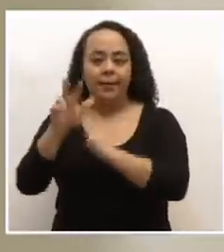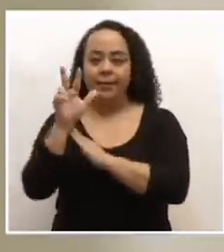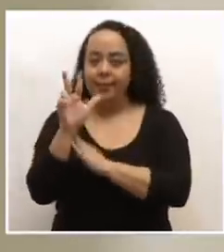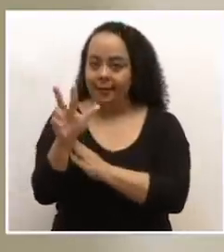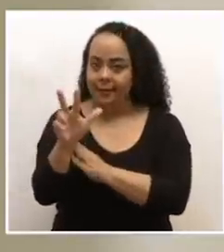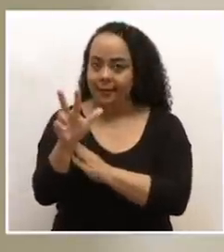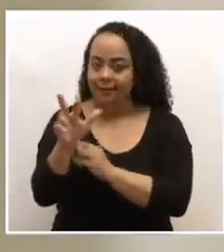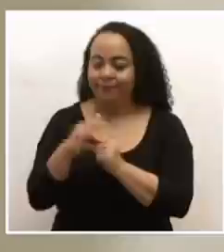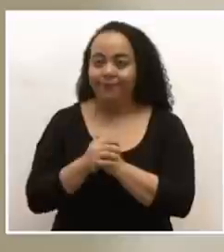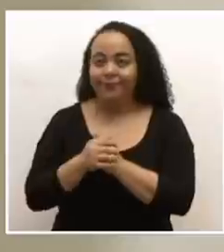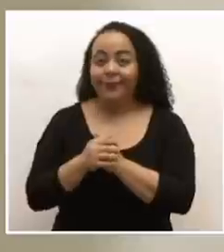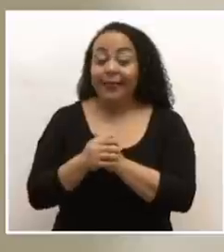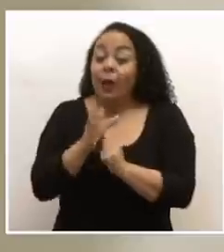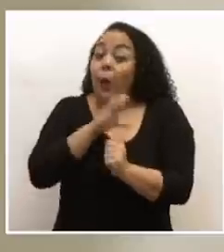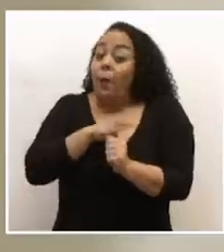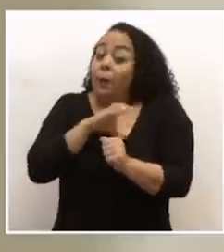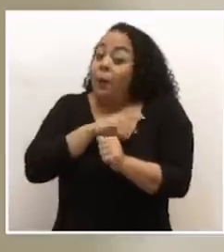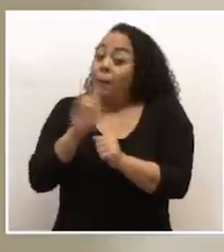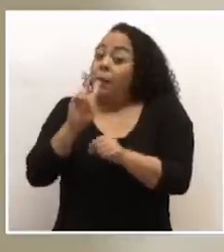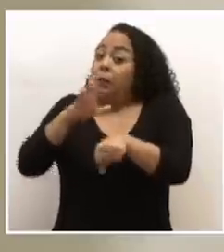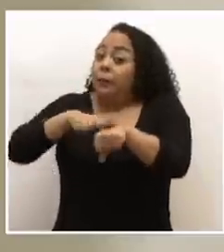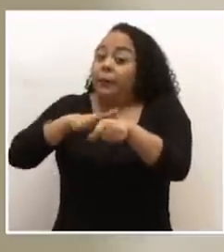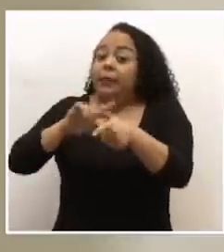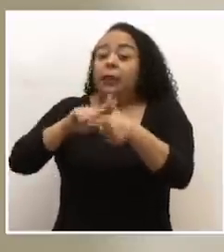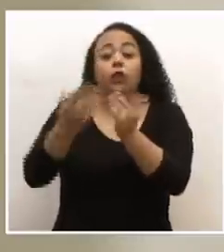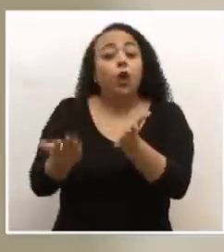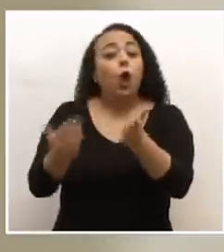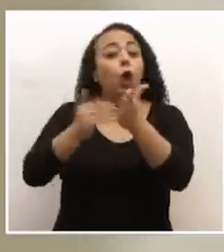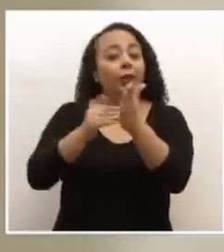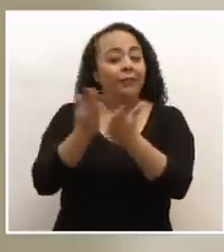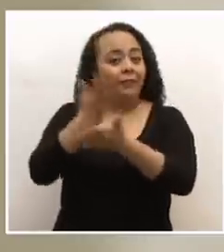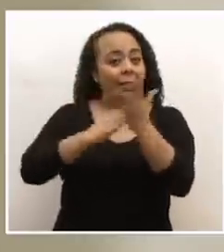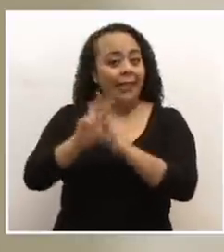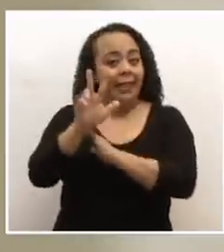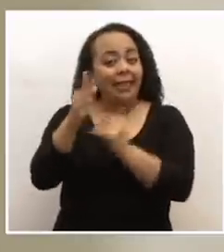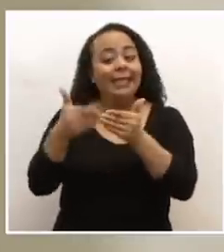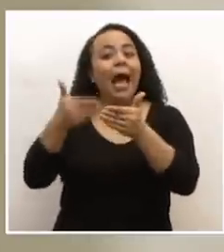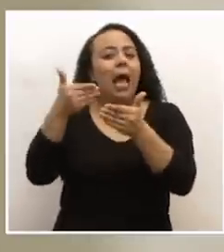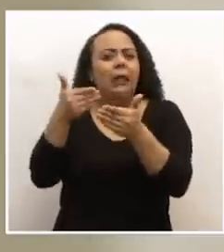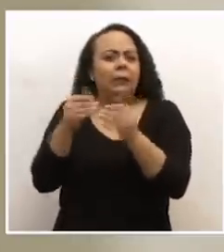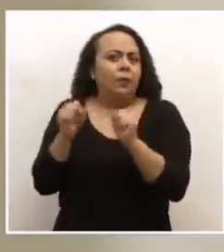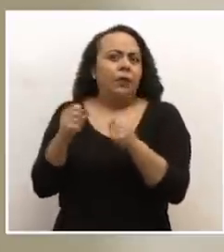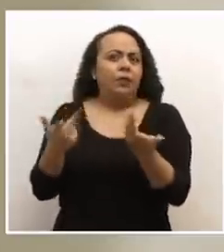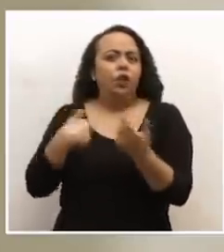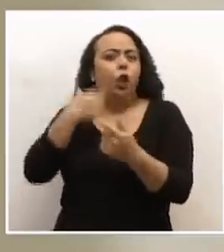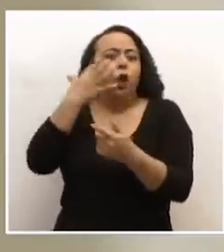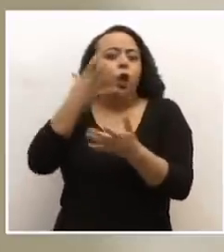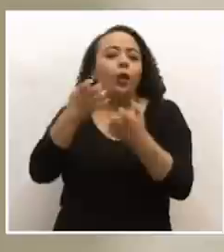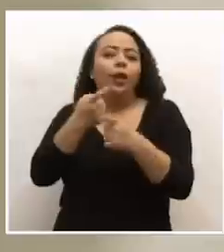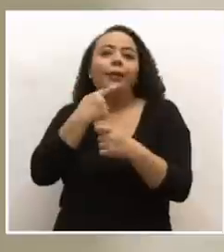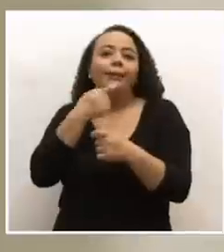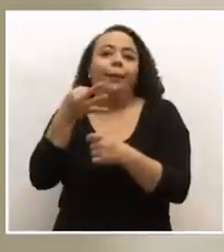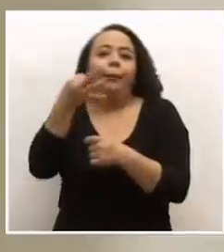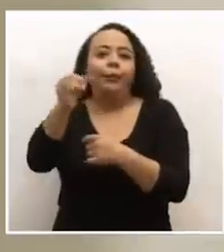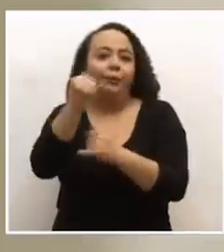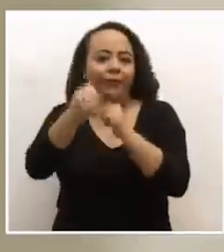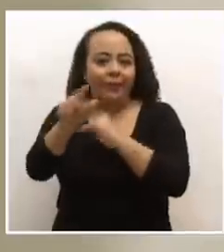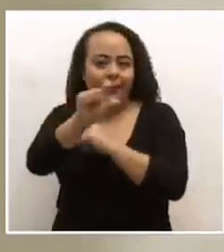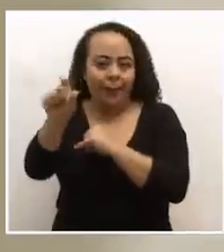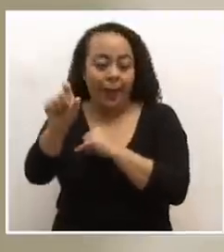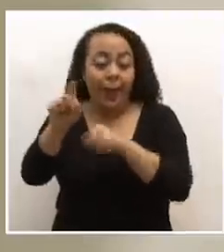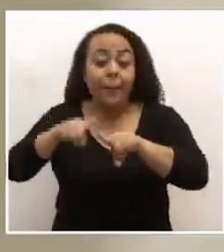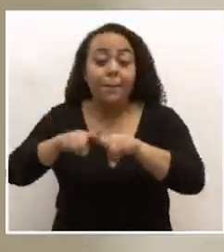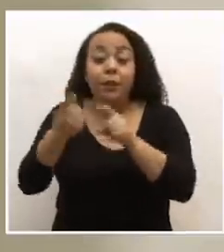pues, si el comportamiento del virus lo permite, podríamos retomar esa fase 3 lo antes posible. No quiero aquí adelantar que va a ser el siguiente fin de semana,